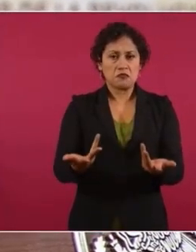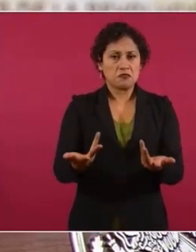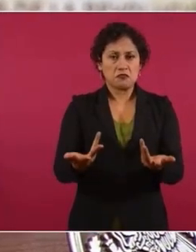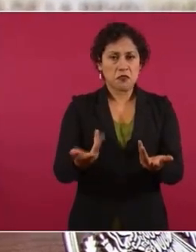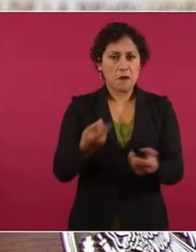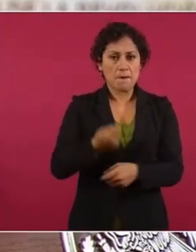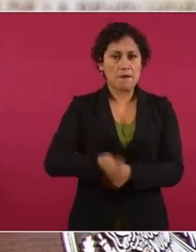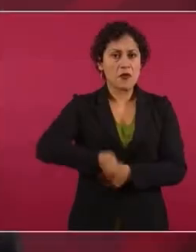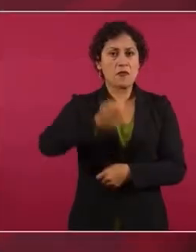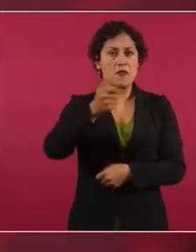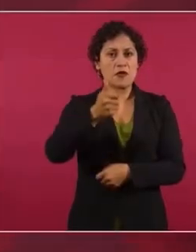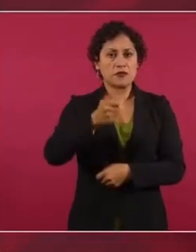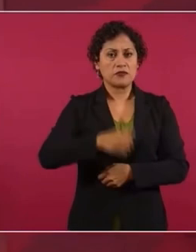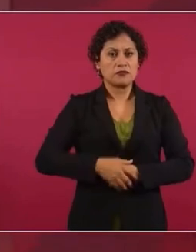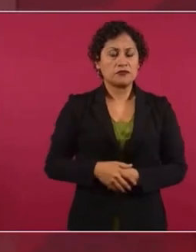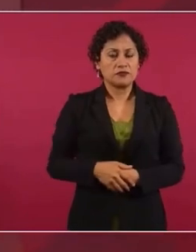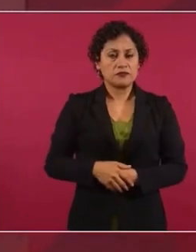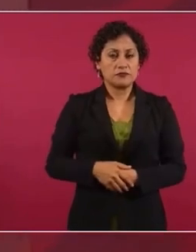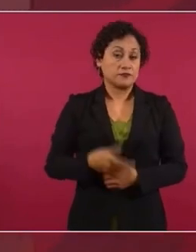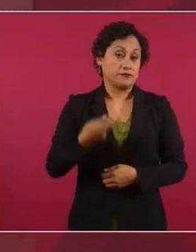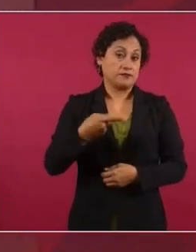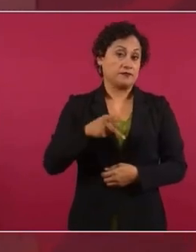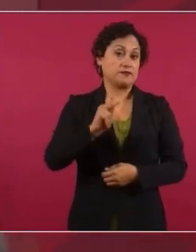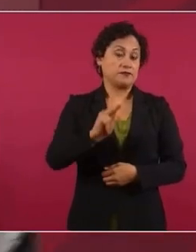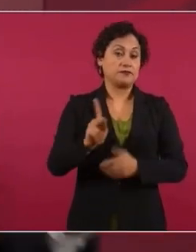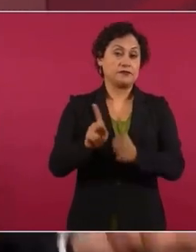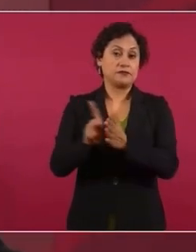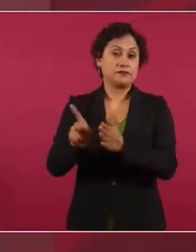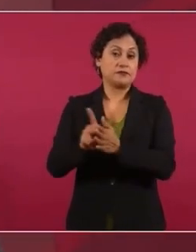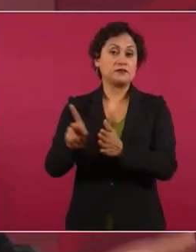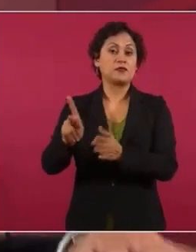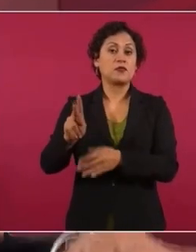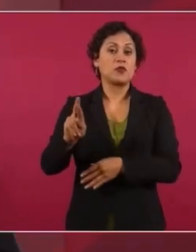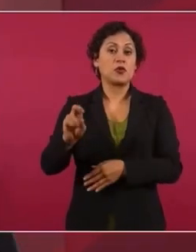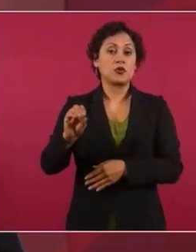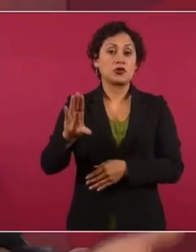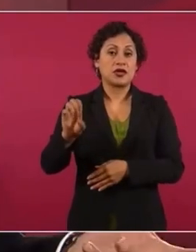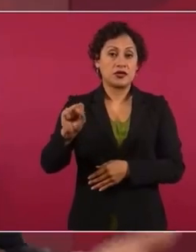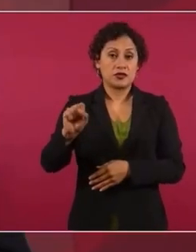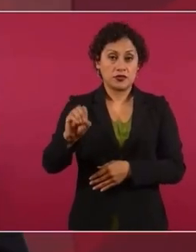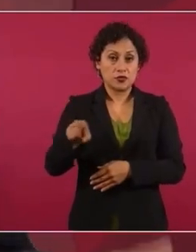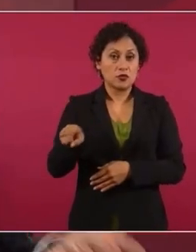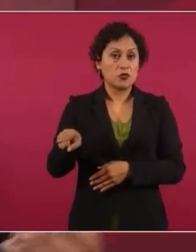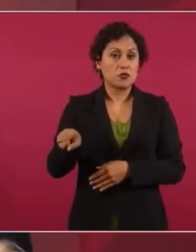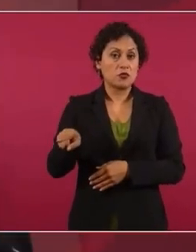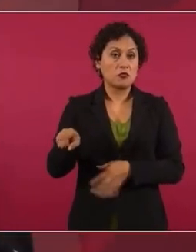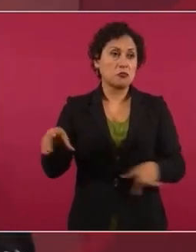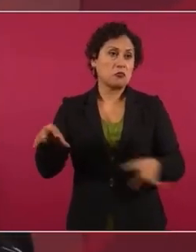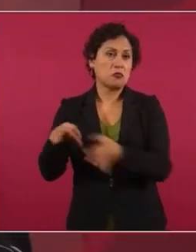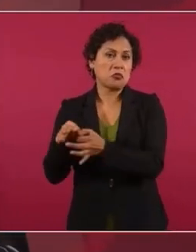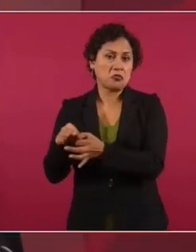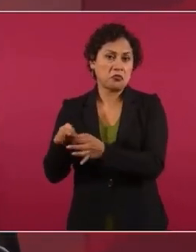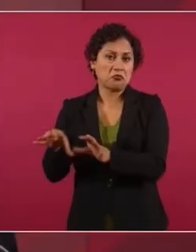con los